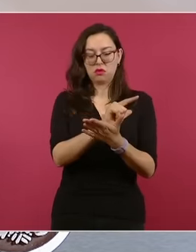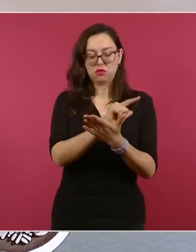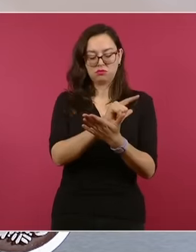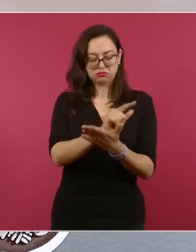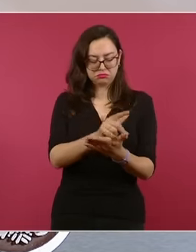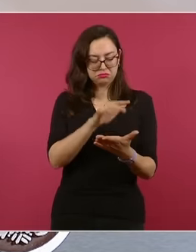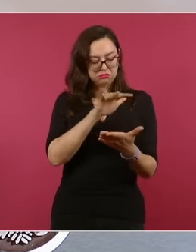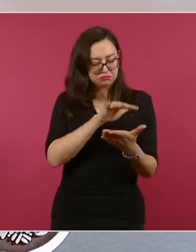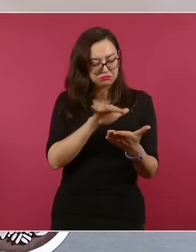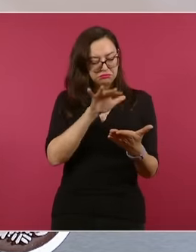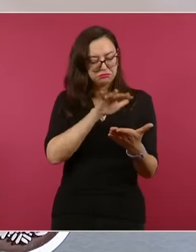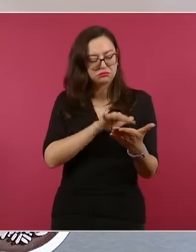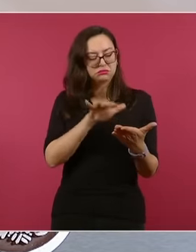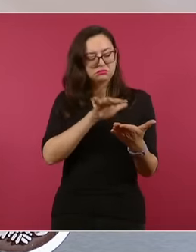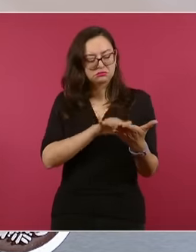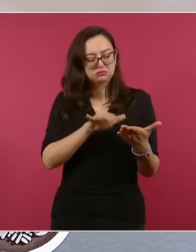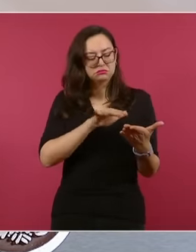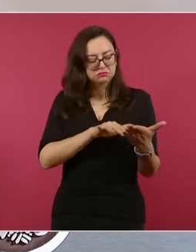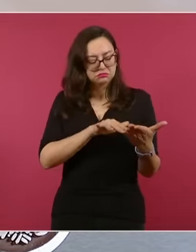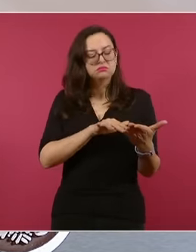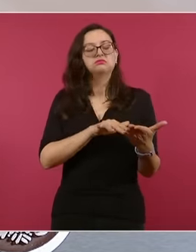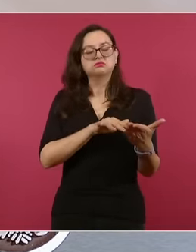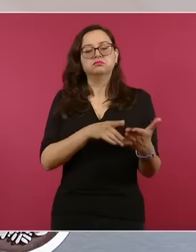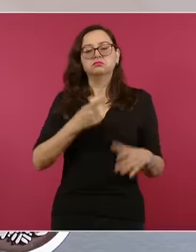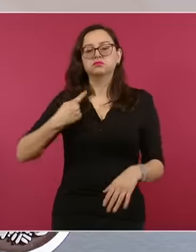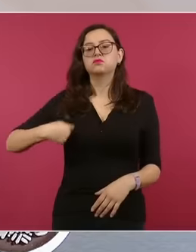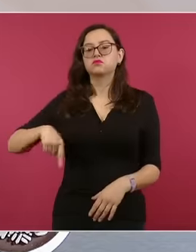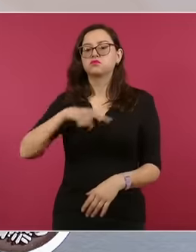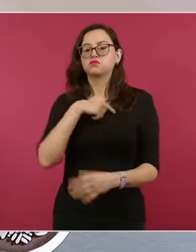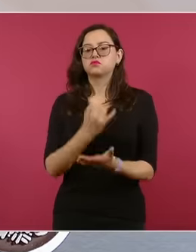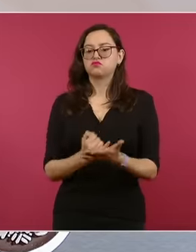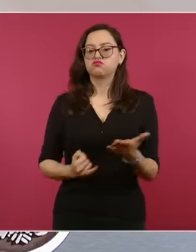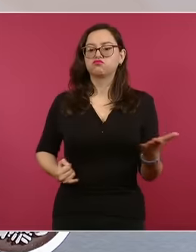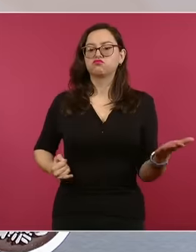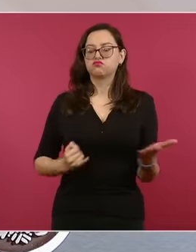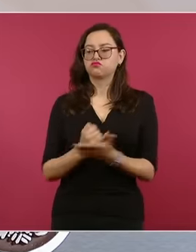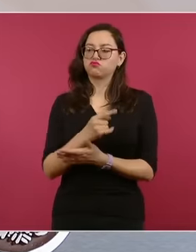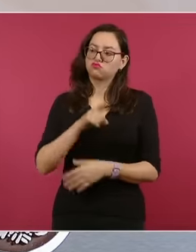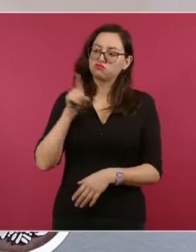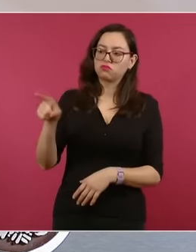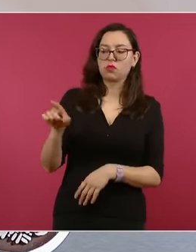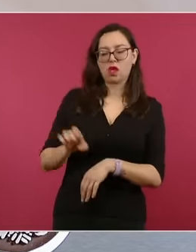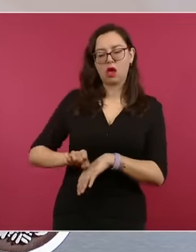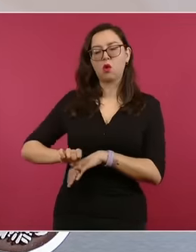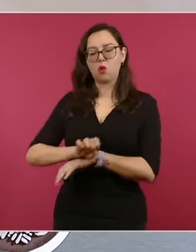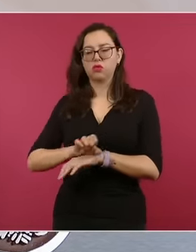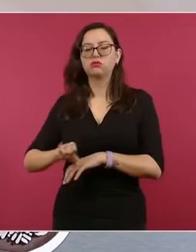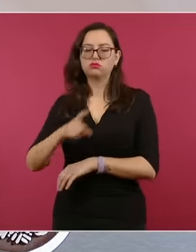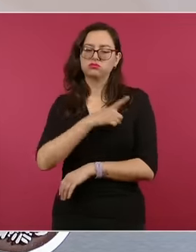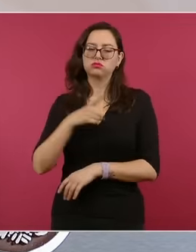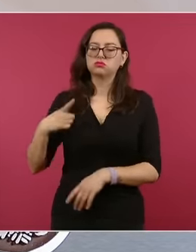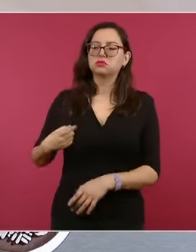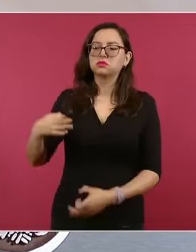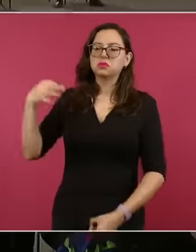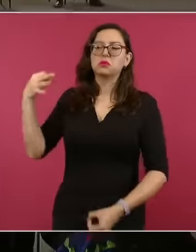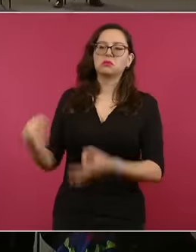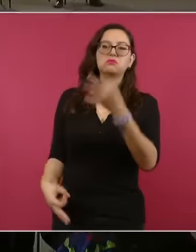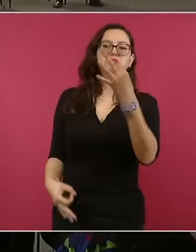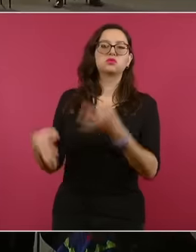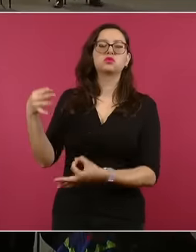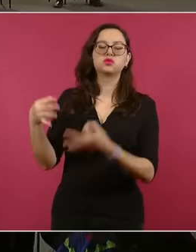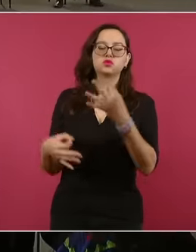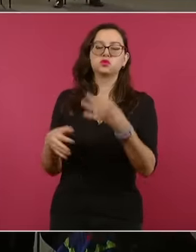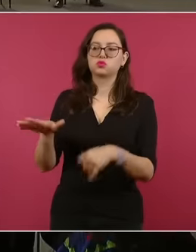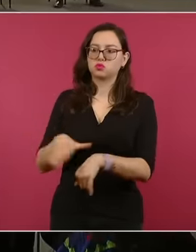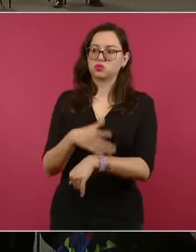hemos decidido, por instrucciones del señor presidente, llevar a Ecuador a rendir cuentas por su flagrante transgresión a la